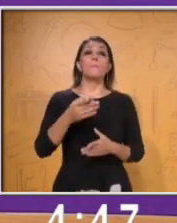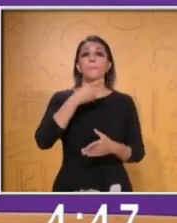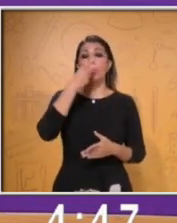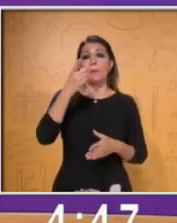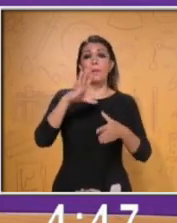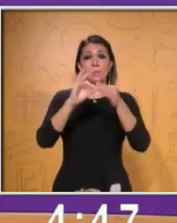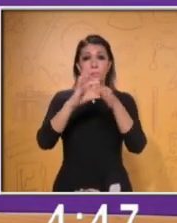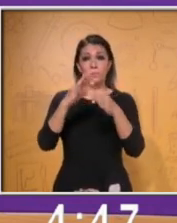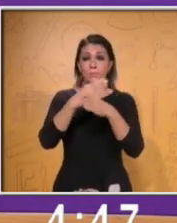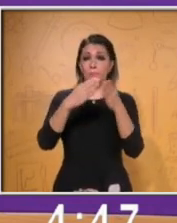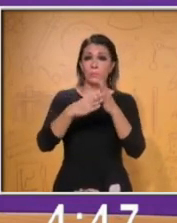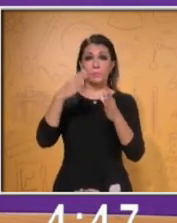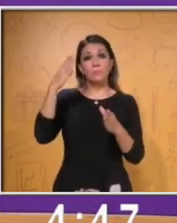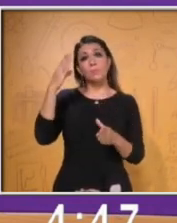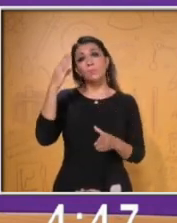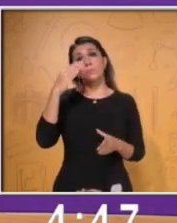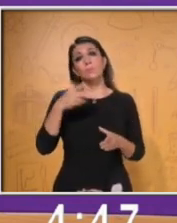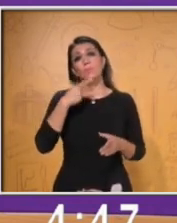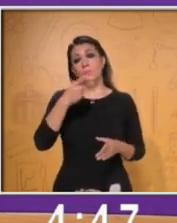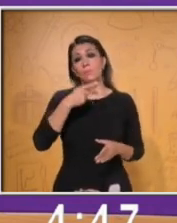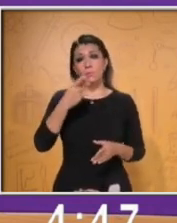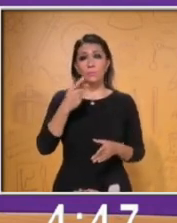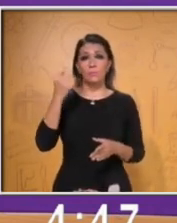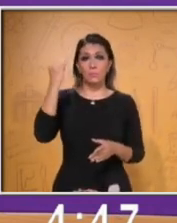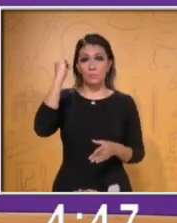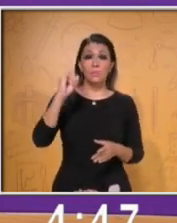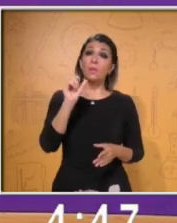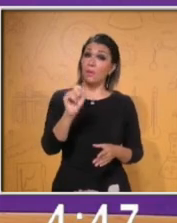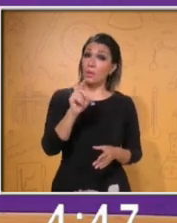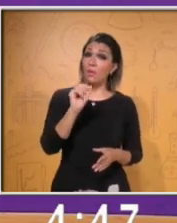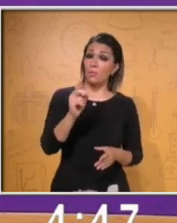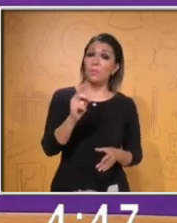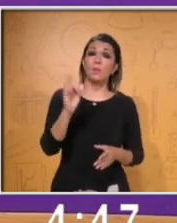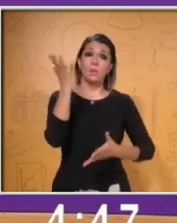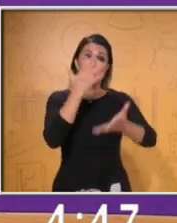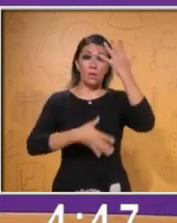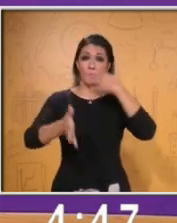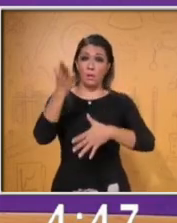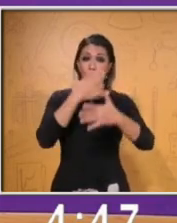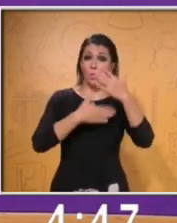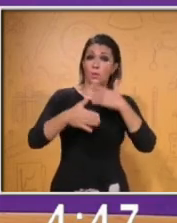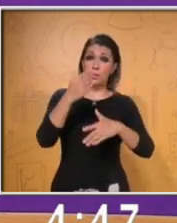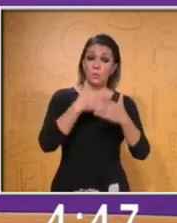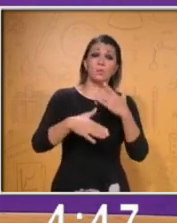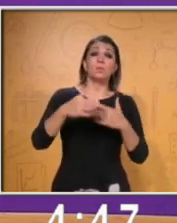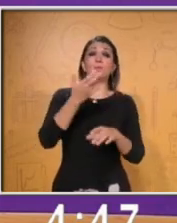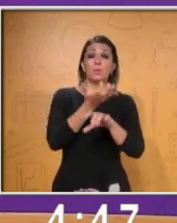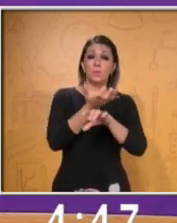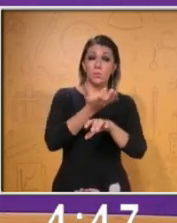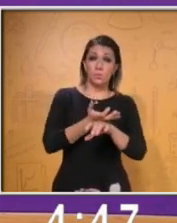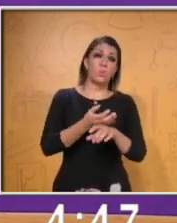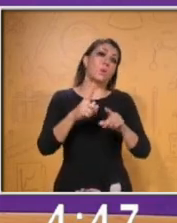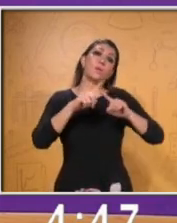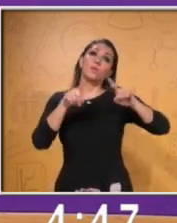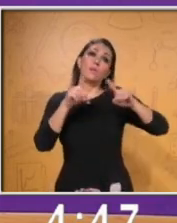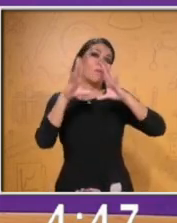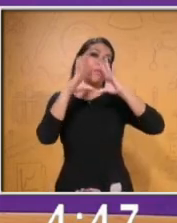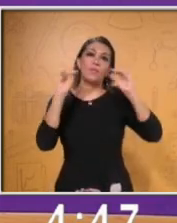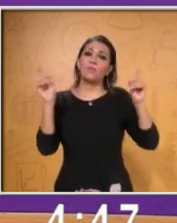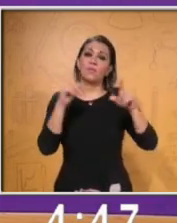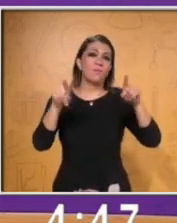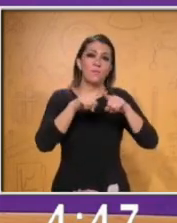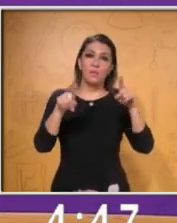si puedes creerlo, existe un lenguaje de señas americanas, un lenguaje de señas francesas, y así sucesivamente.